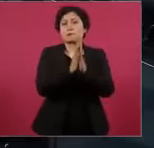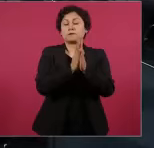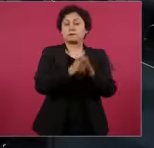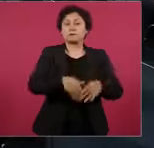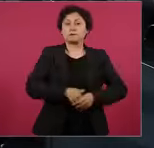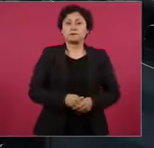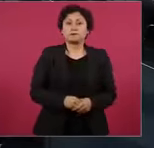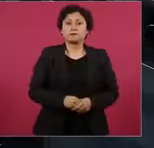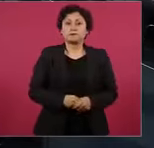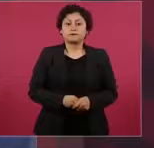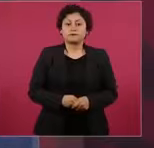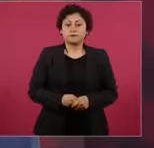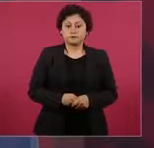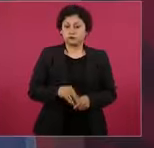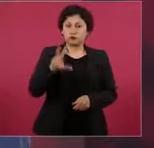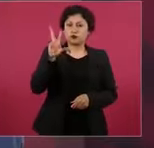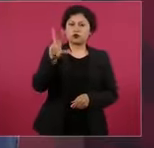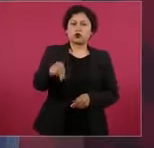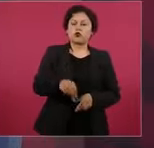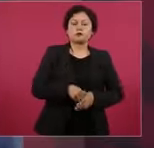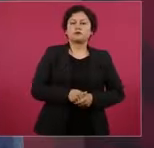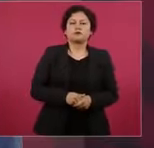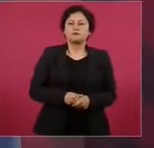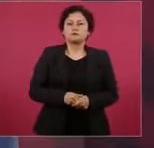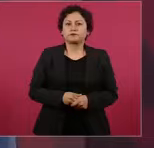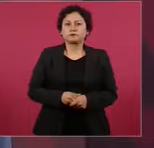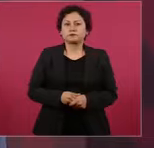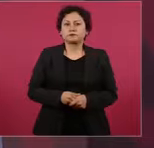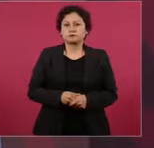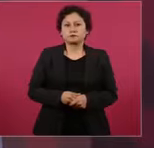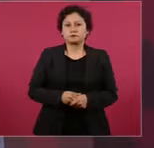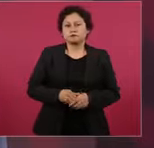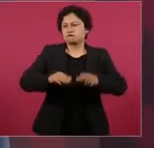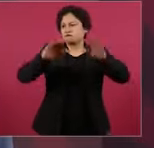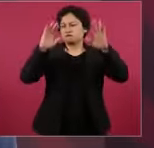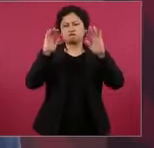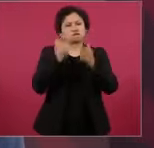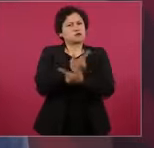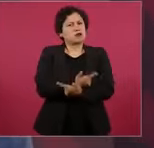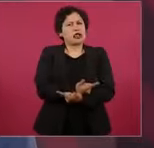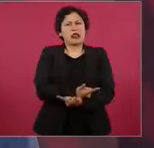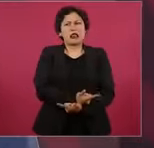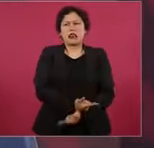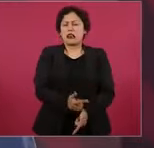No, por el medio que ellos